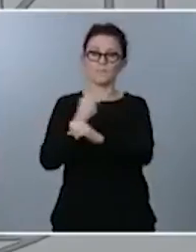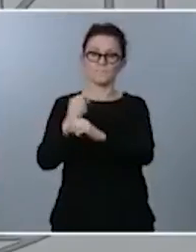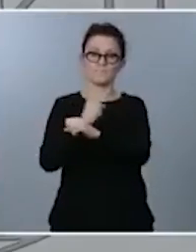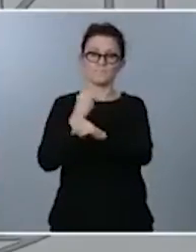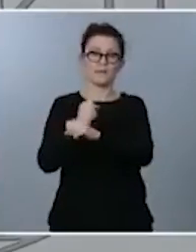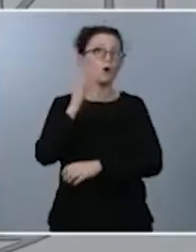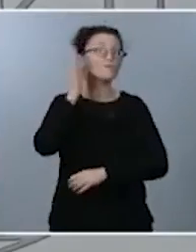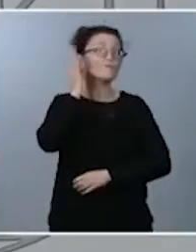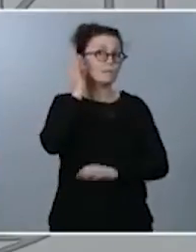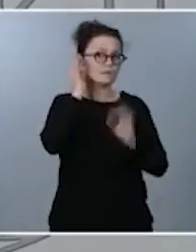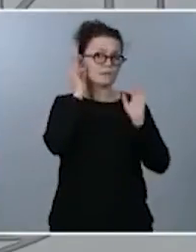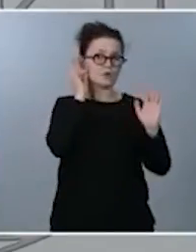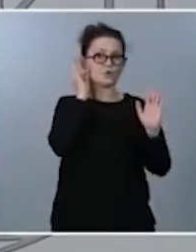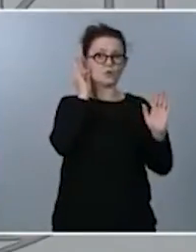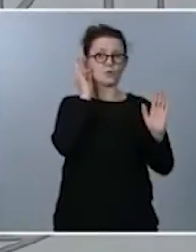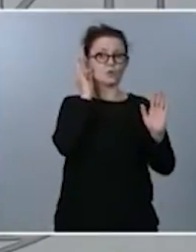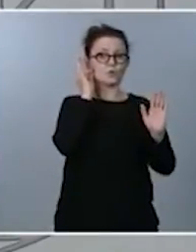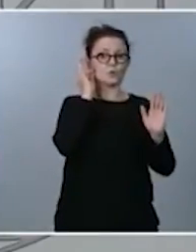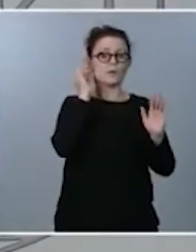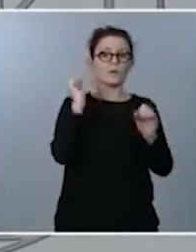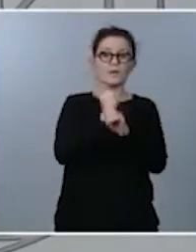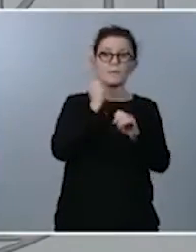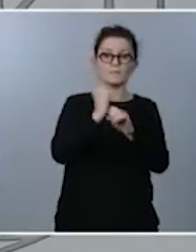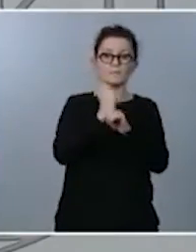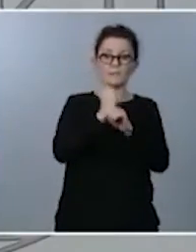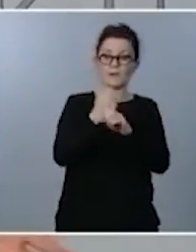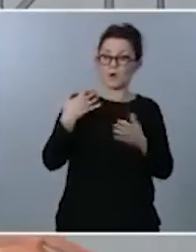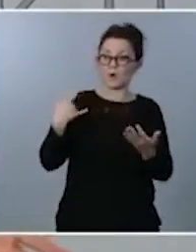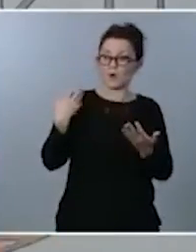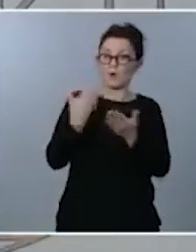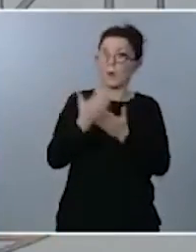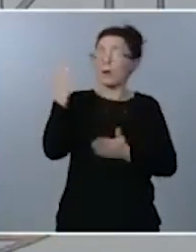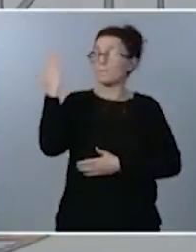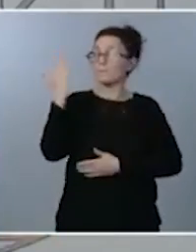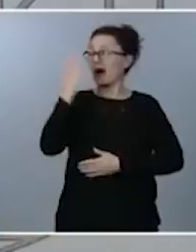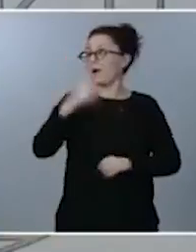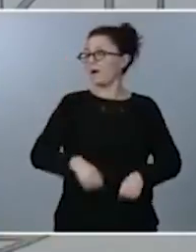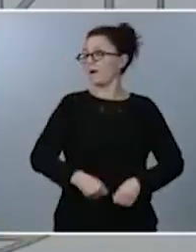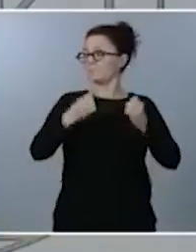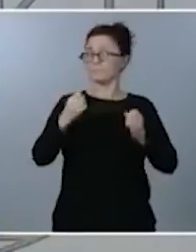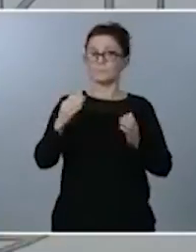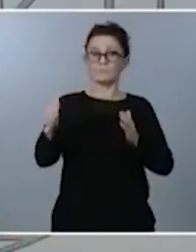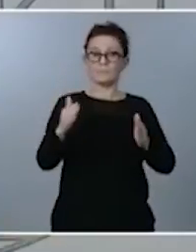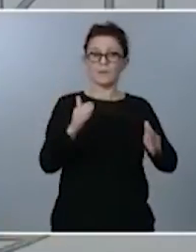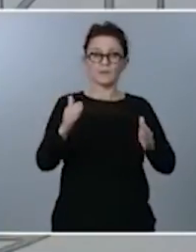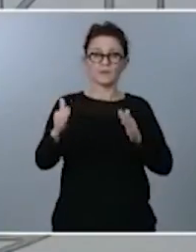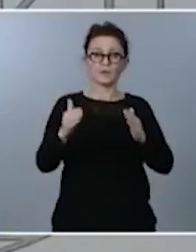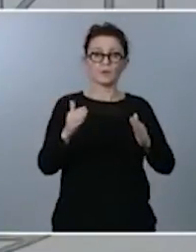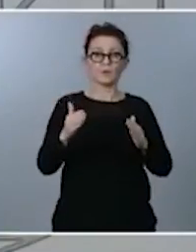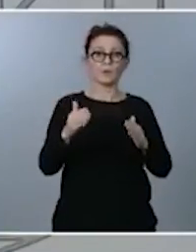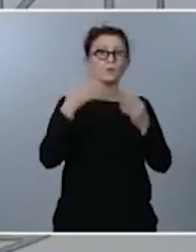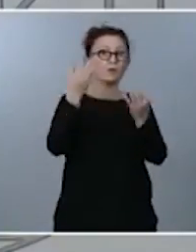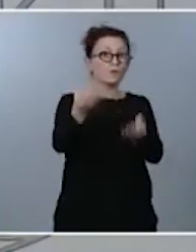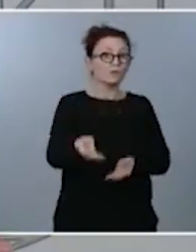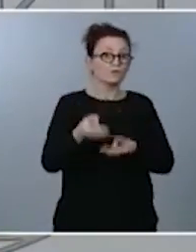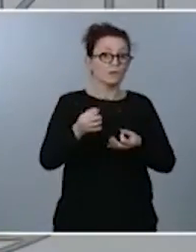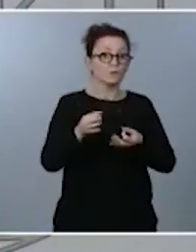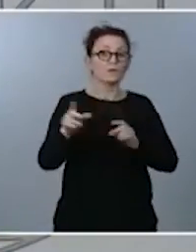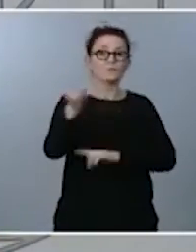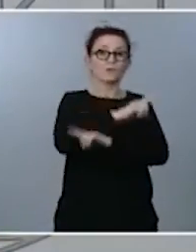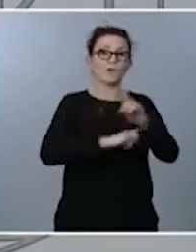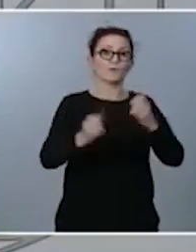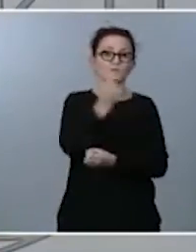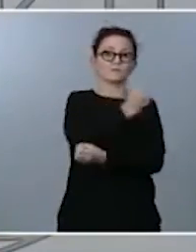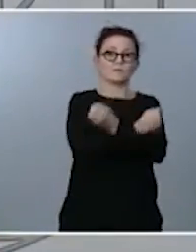el empleo más castigado en este periodo en donde como siempre la crisis económica en este